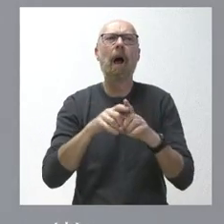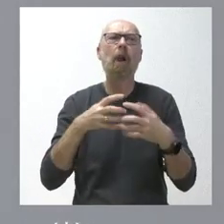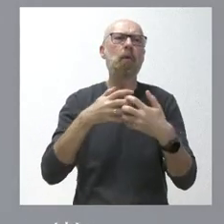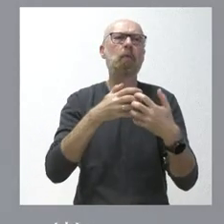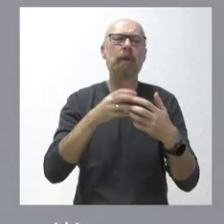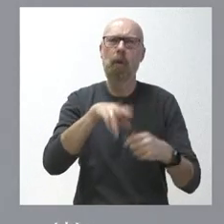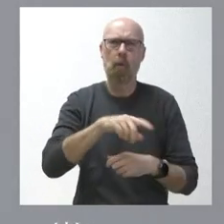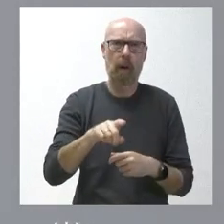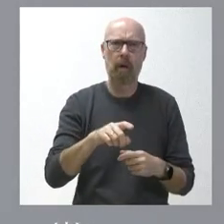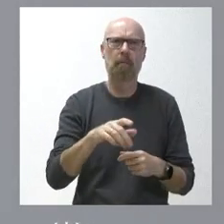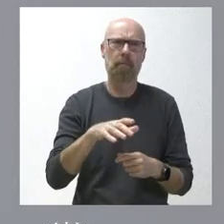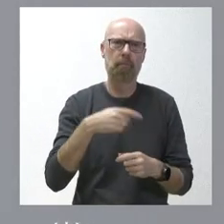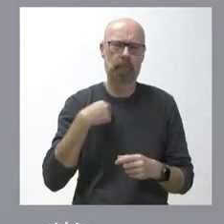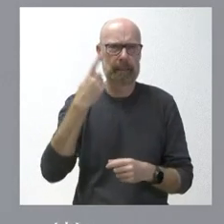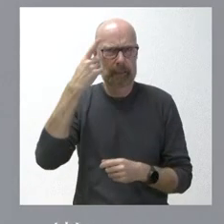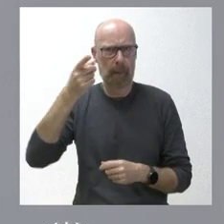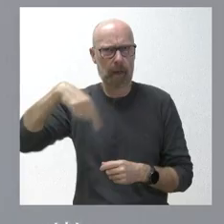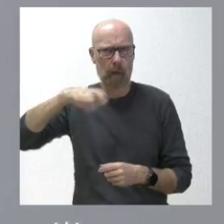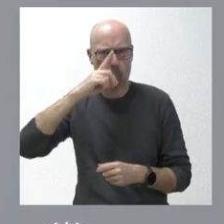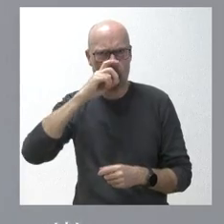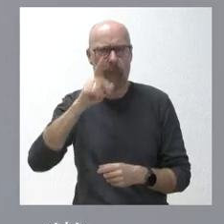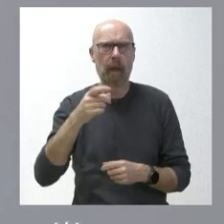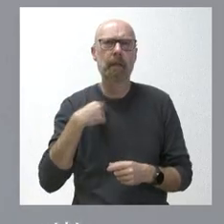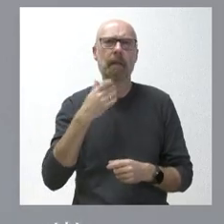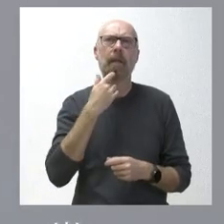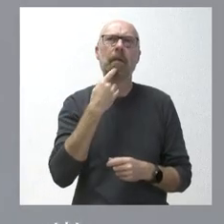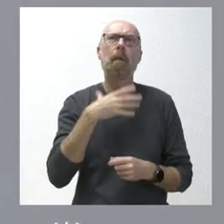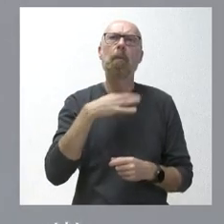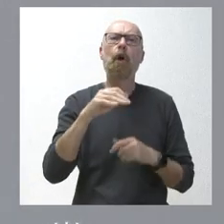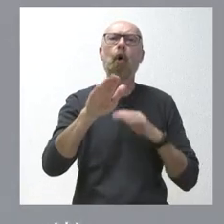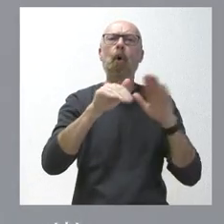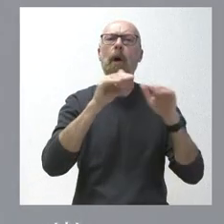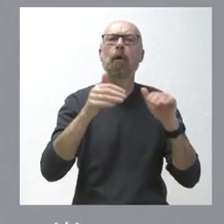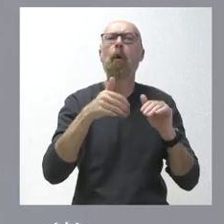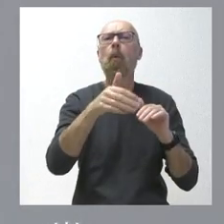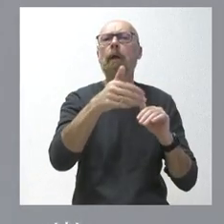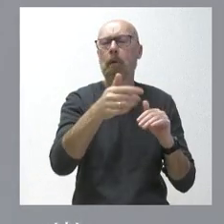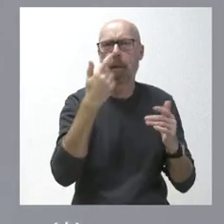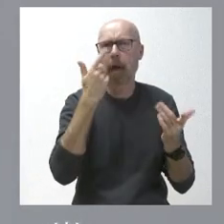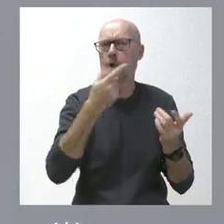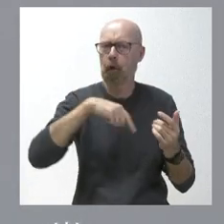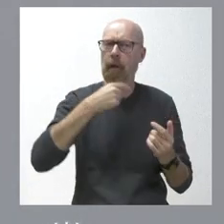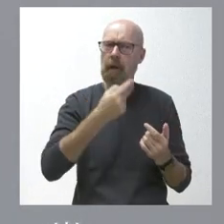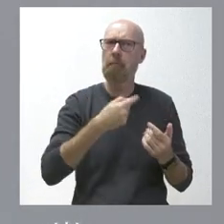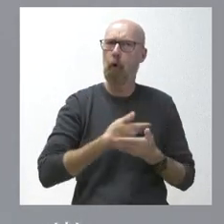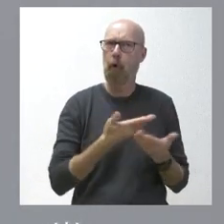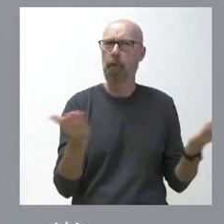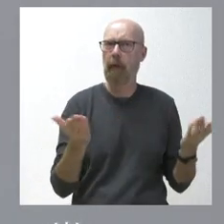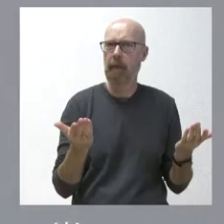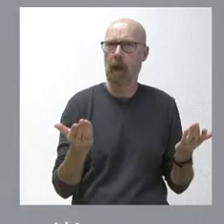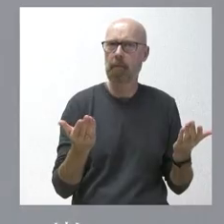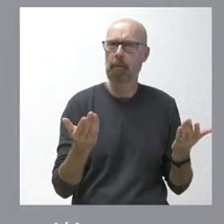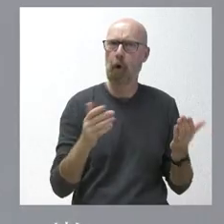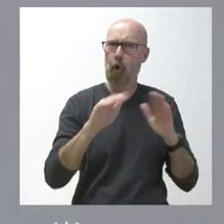conscientes, ustedes recordarán, que preguntaban cuál era la convocatoria y siempre dijimos que nosotros confiábamos, lógicamente, que la